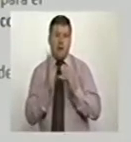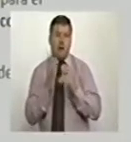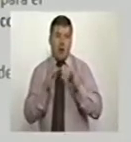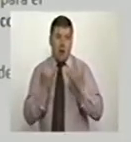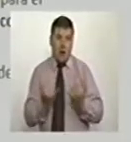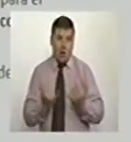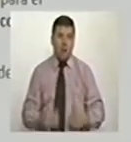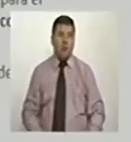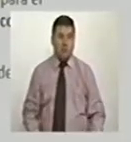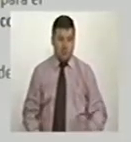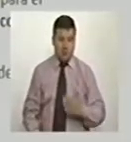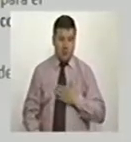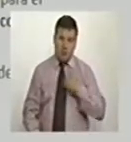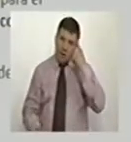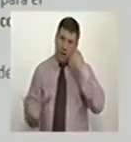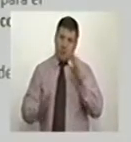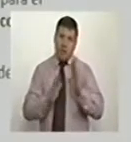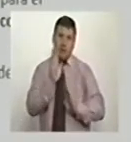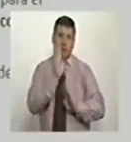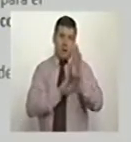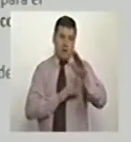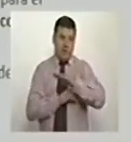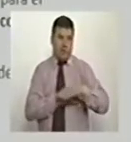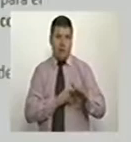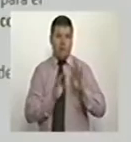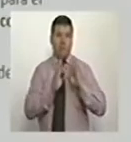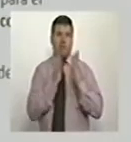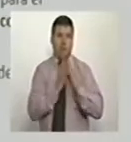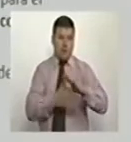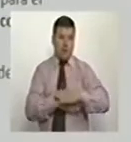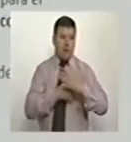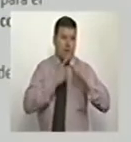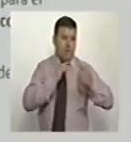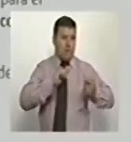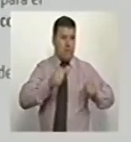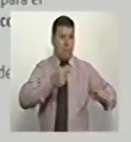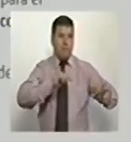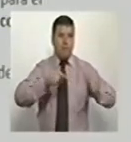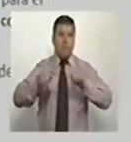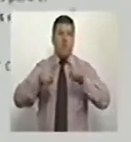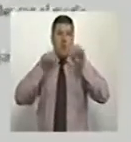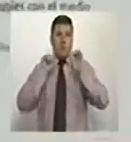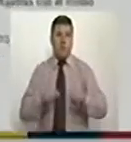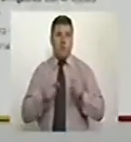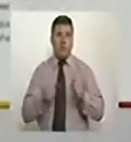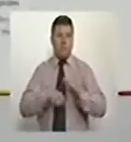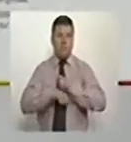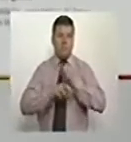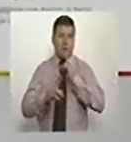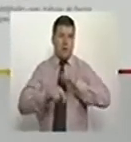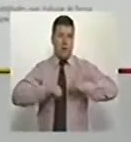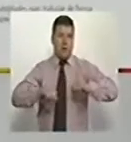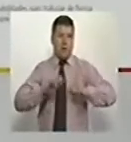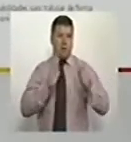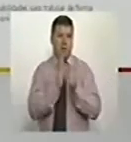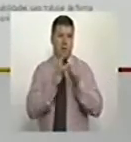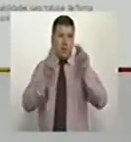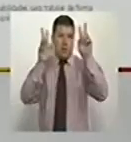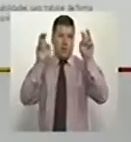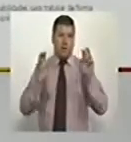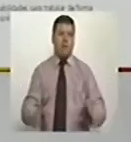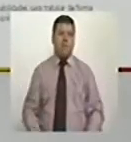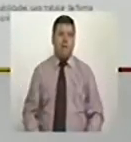ahora, con nuestro plan de desarrollo que aquí en este Congreso vamos a discutir, vamos a poder ser muy eficientes en estos temas.